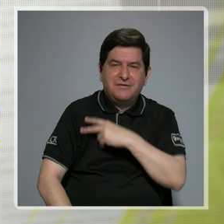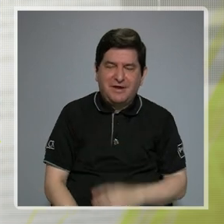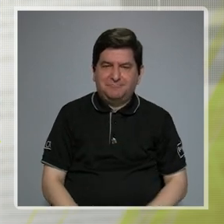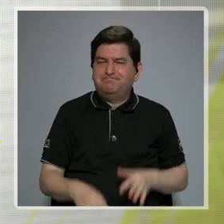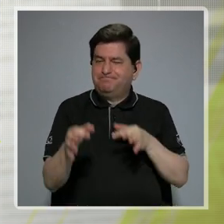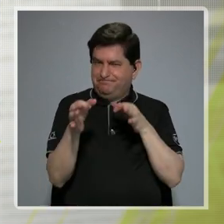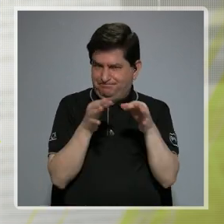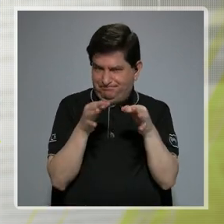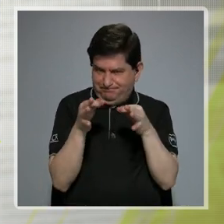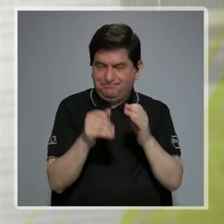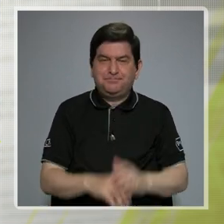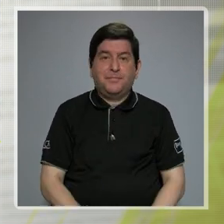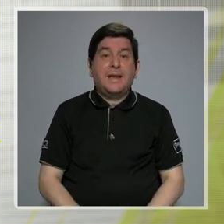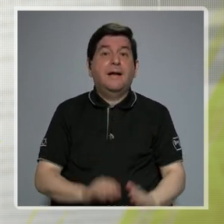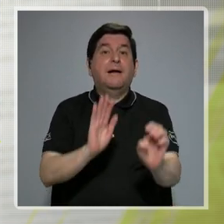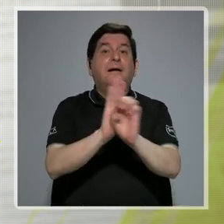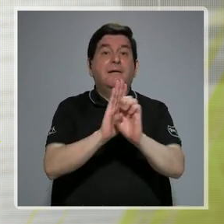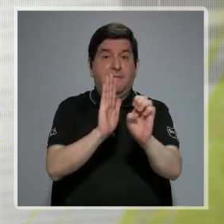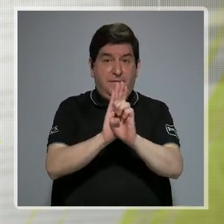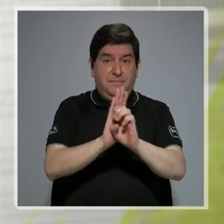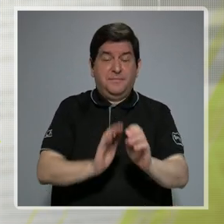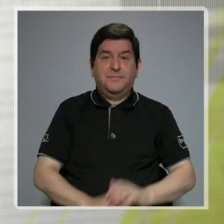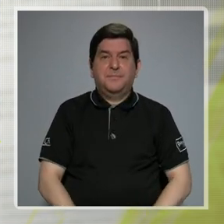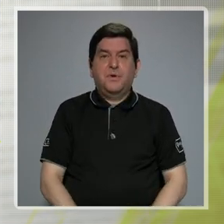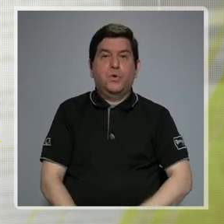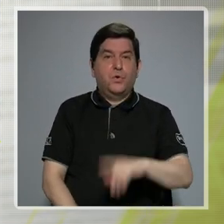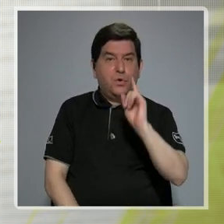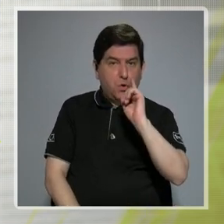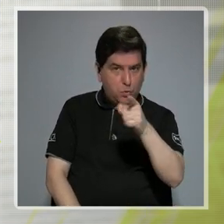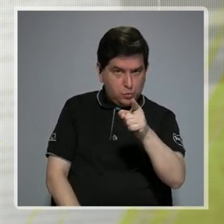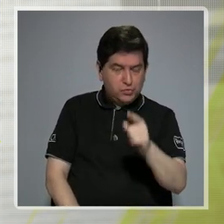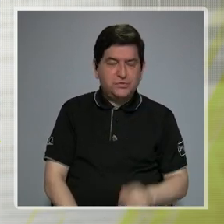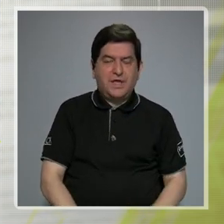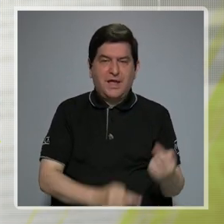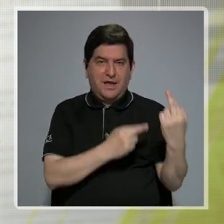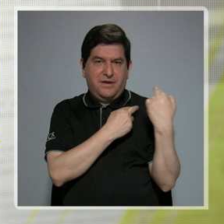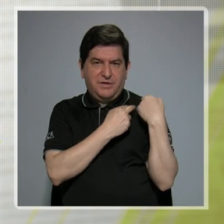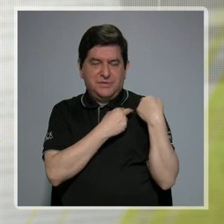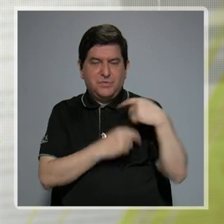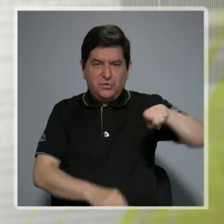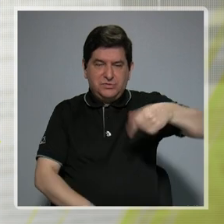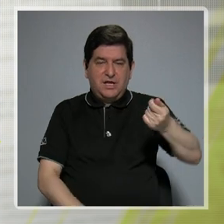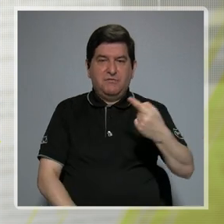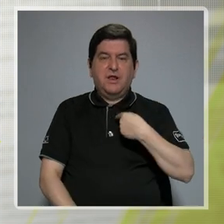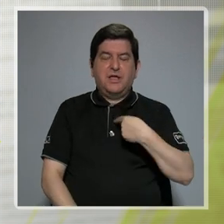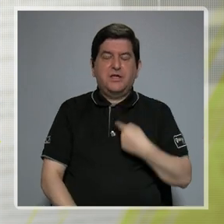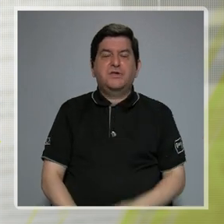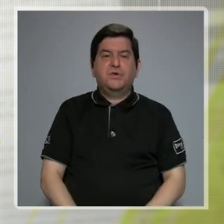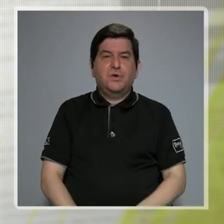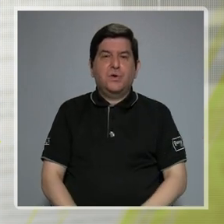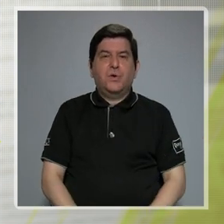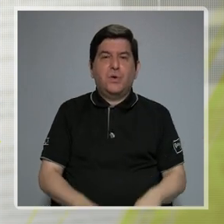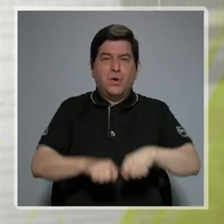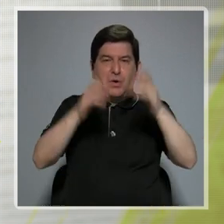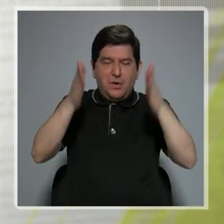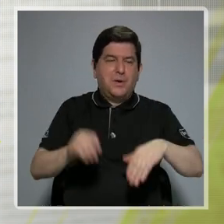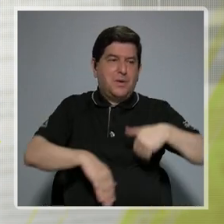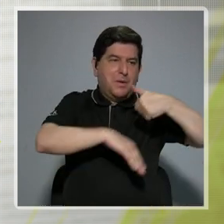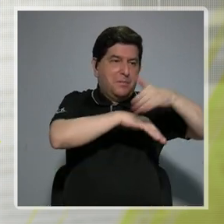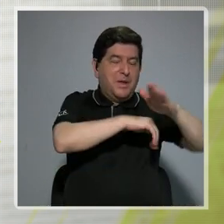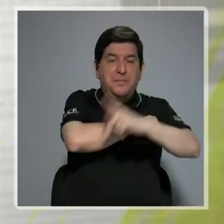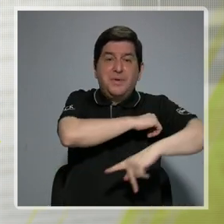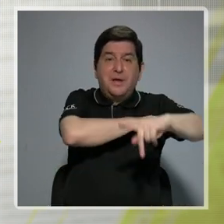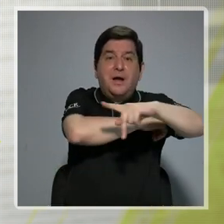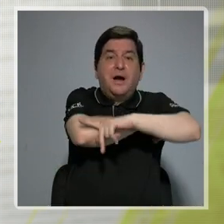explico. Si, por ejemplo, tú, como encargada de este canal, y yo soy reportero, y me envías a un país